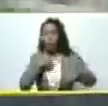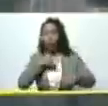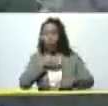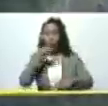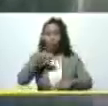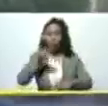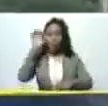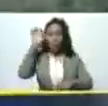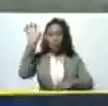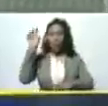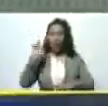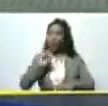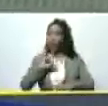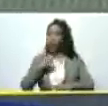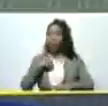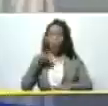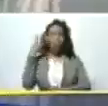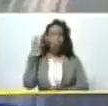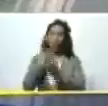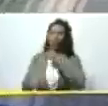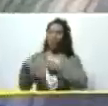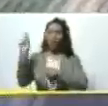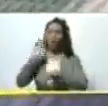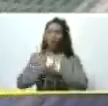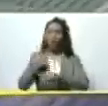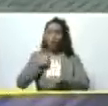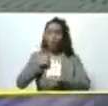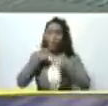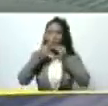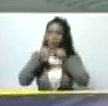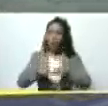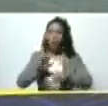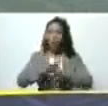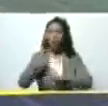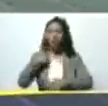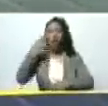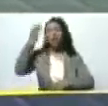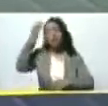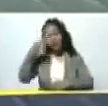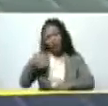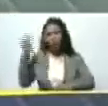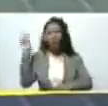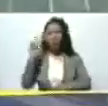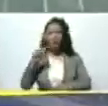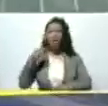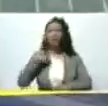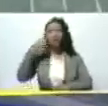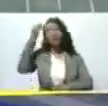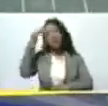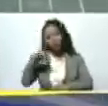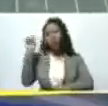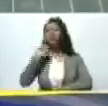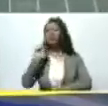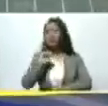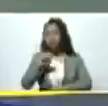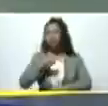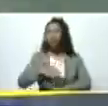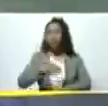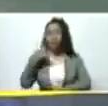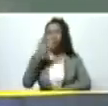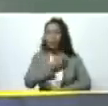no me fui presidente me quedé aquí porque creo en Venezuela creo que si se puede presidente